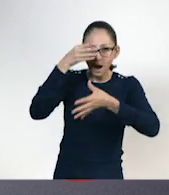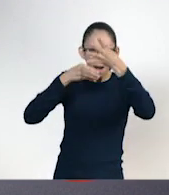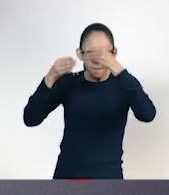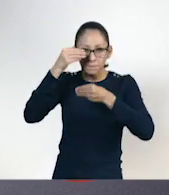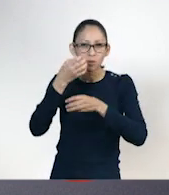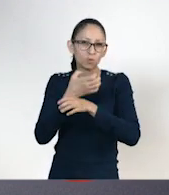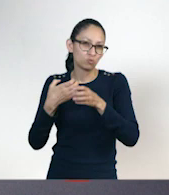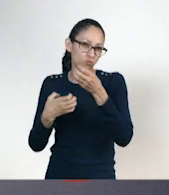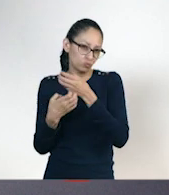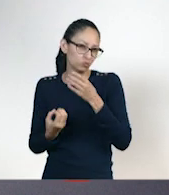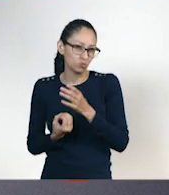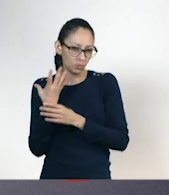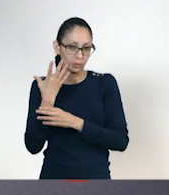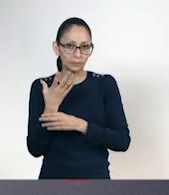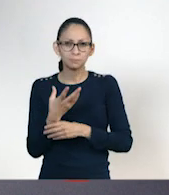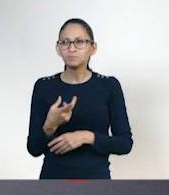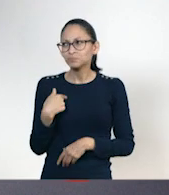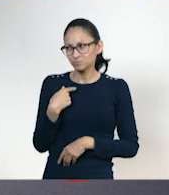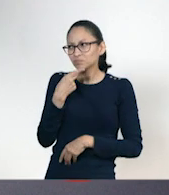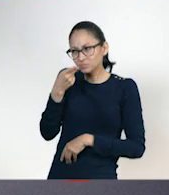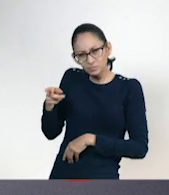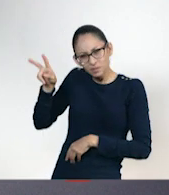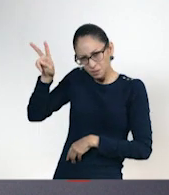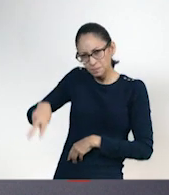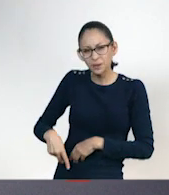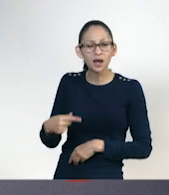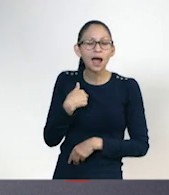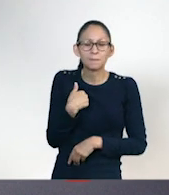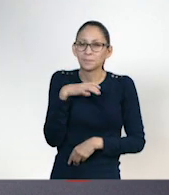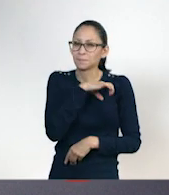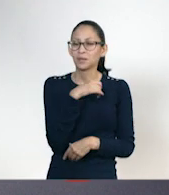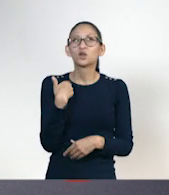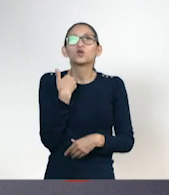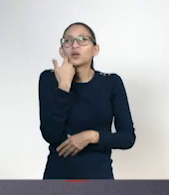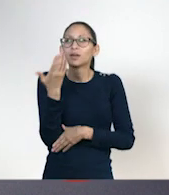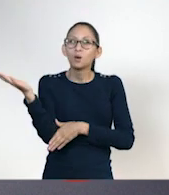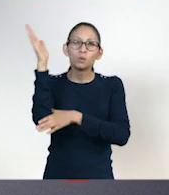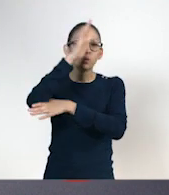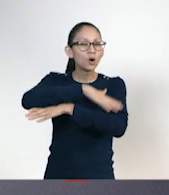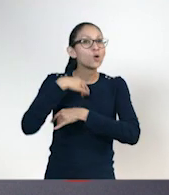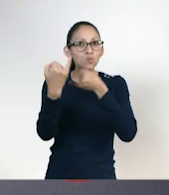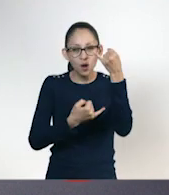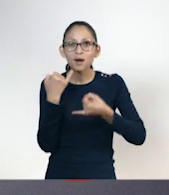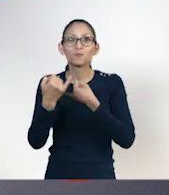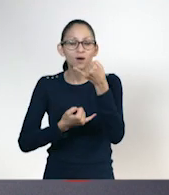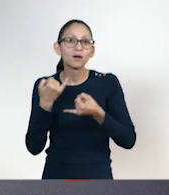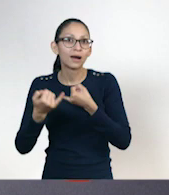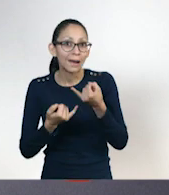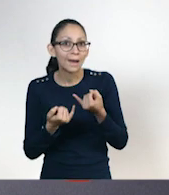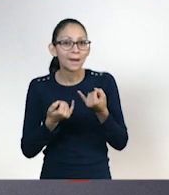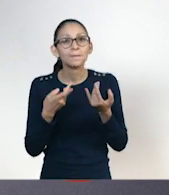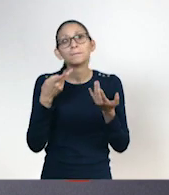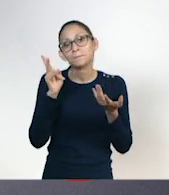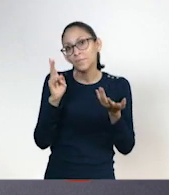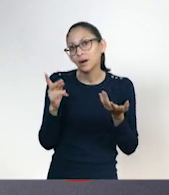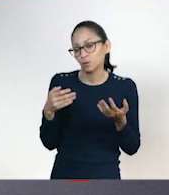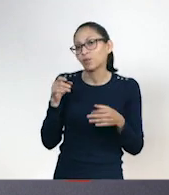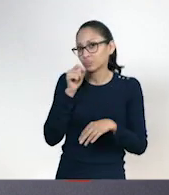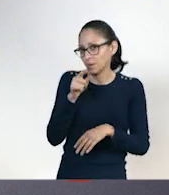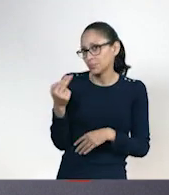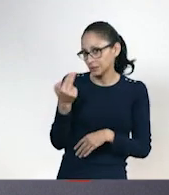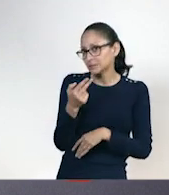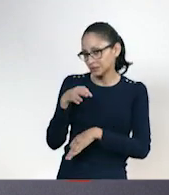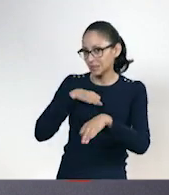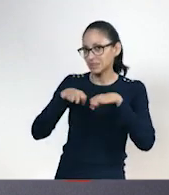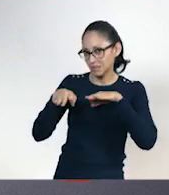Hijo, la verdad, le voy a ser muy honesto. Pero a mí me gustaría pasar todo el tiempo jugando. Definitivamente yo también, pero venimos a trabajar. ¿Qué te parece